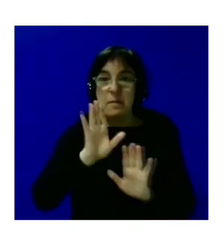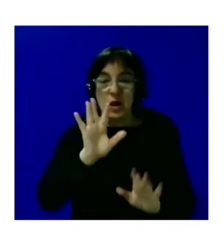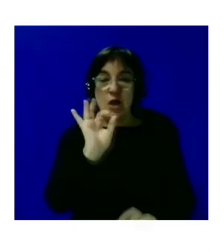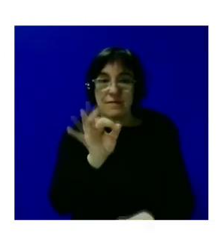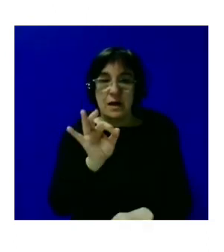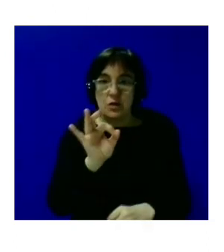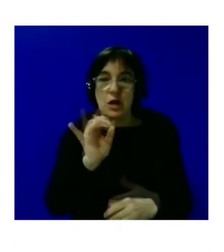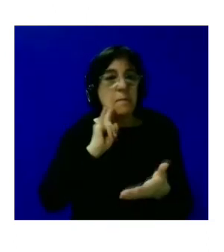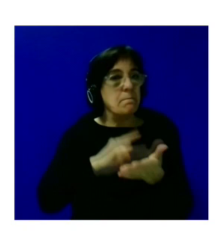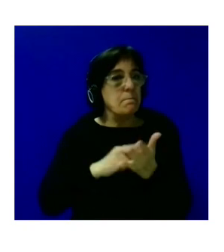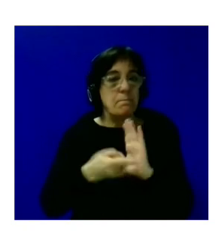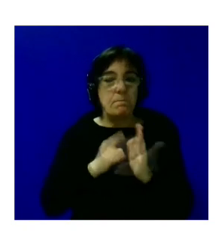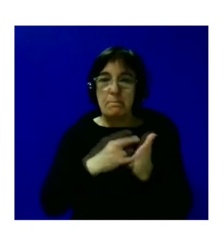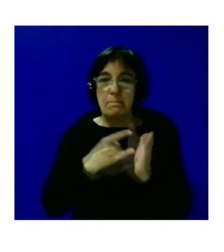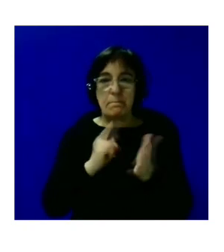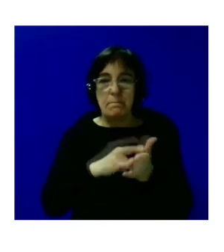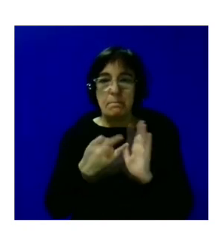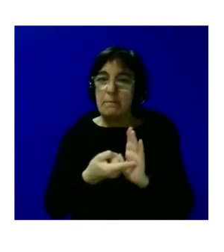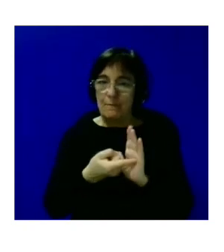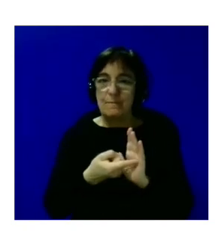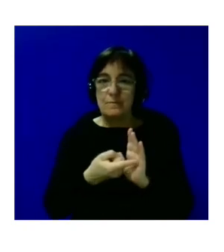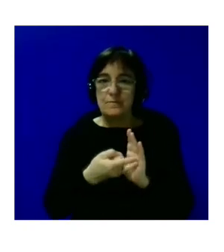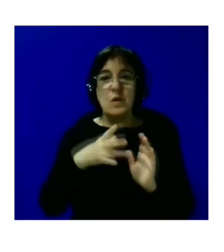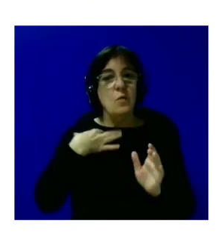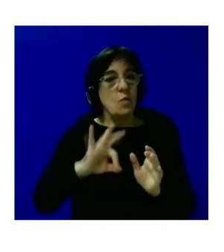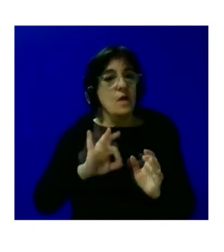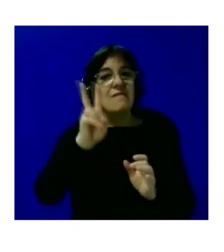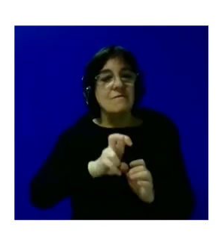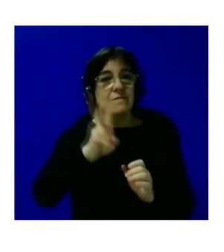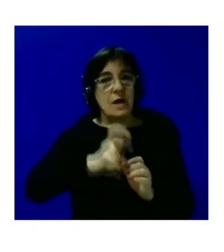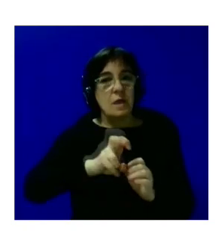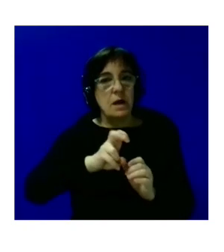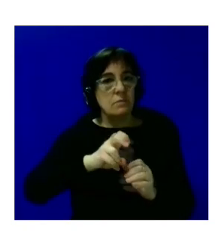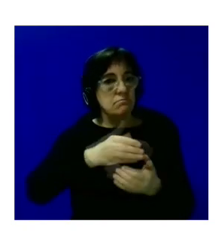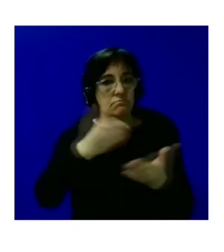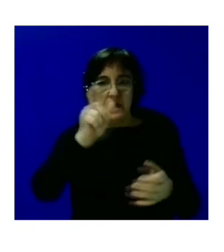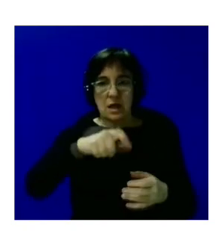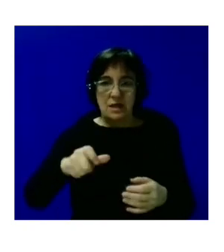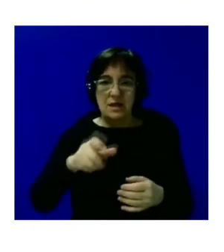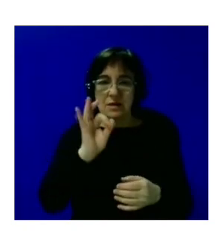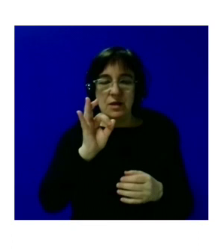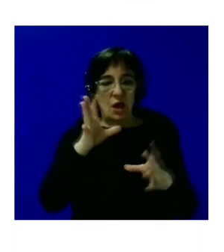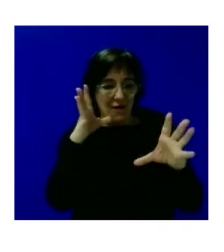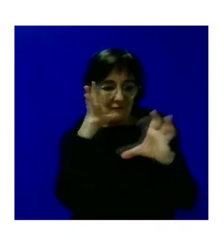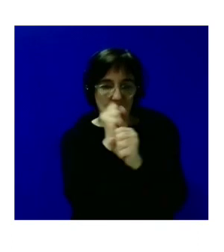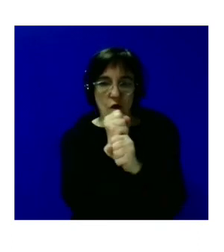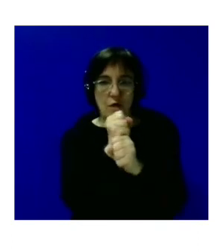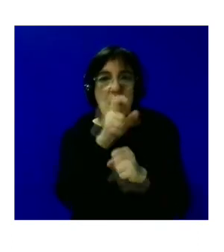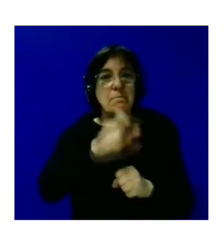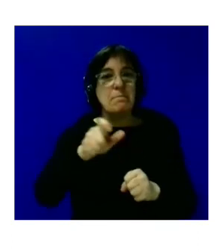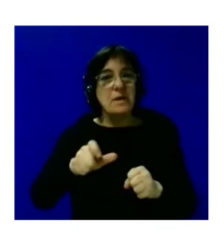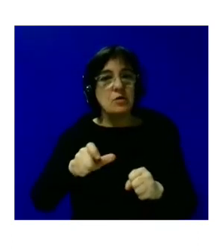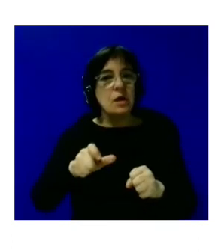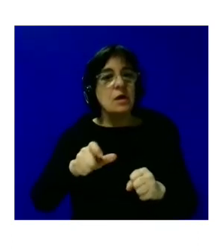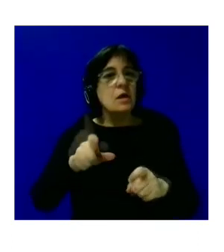verdad que es una metodología o un enfoque que puede servir para otra gente o sea que realmente está enfocado para personas que